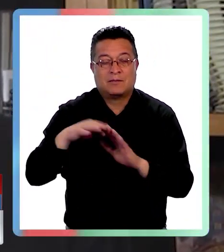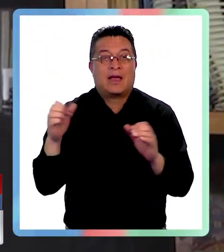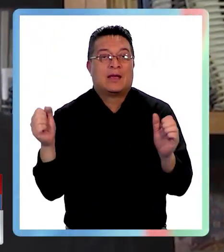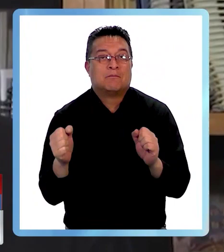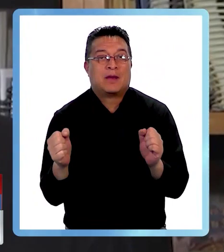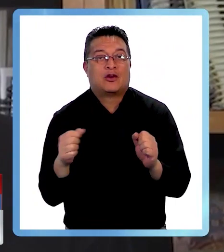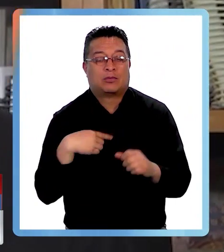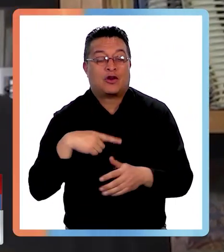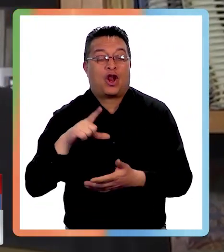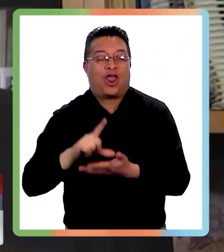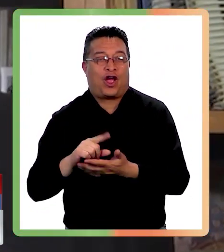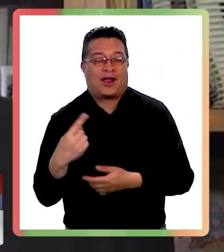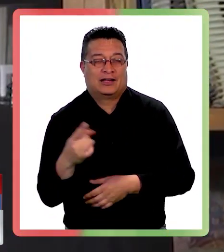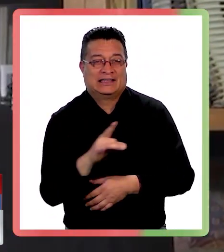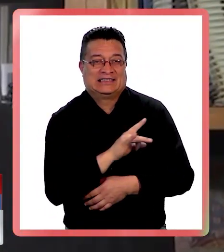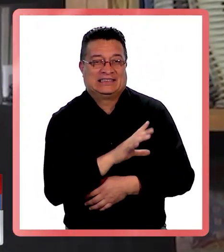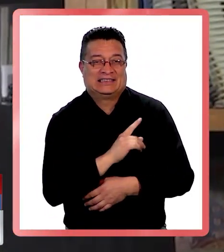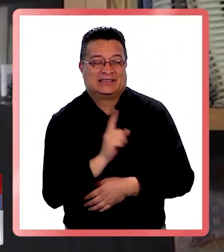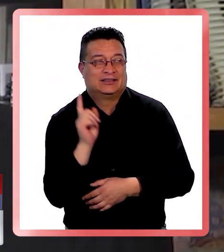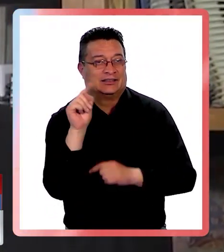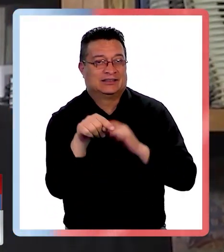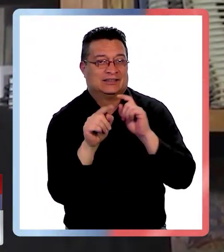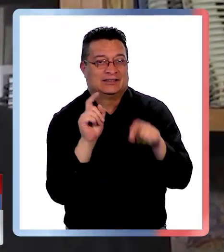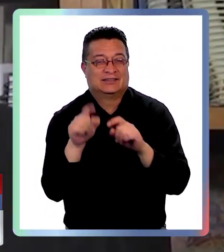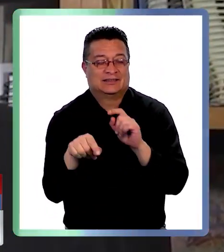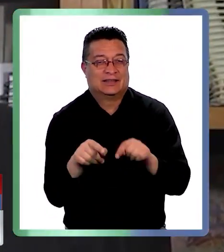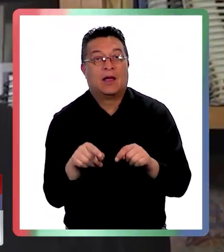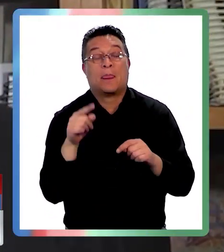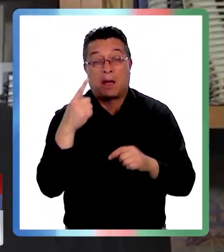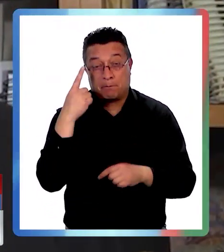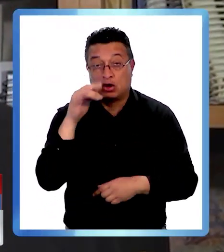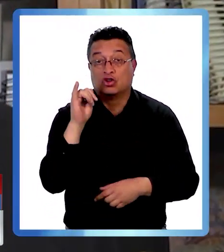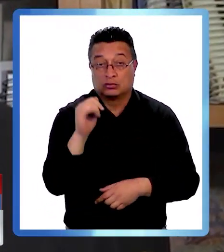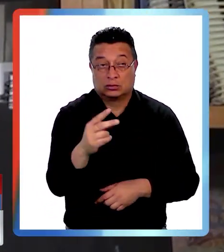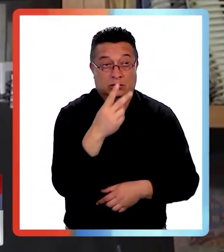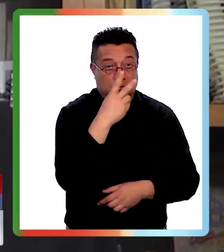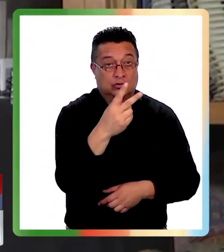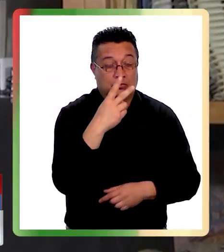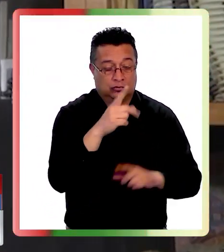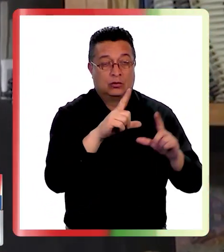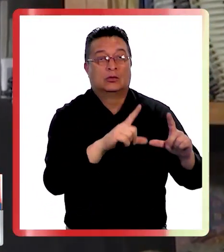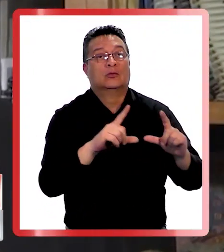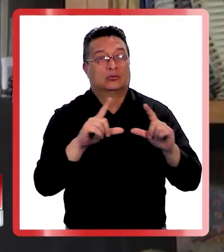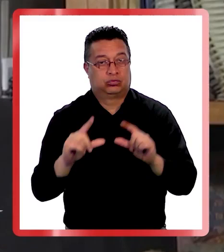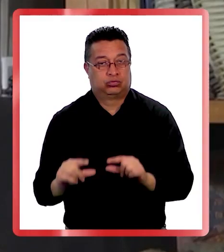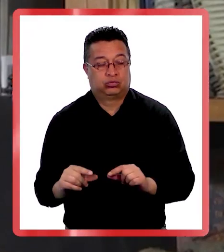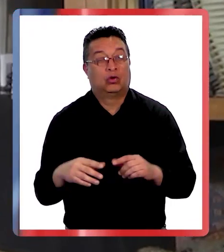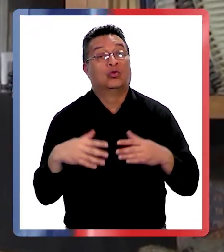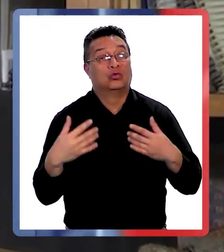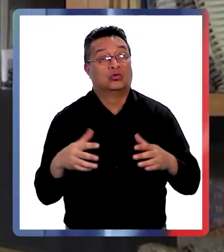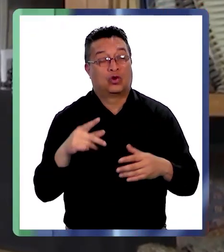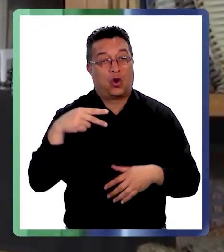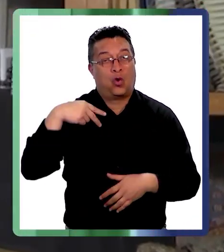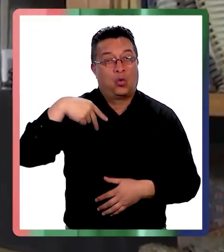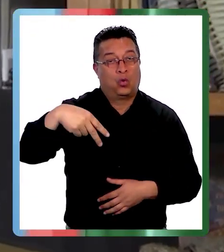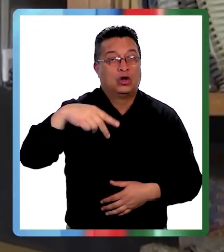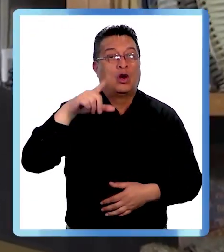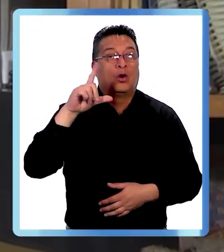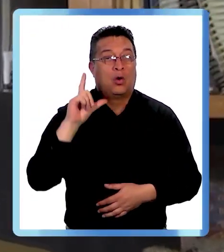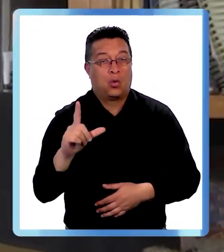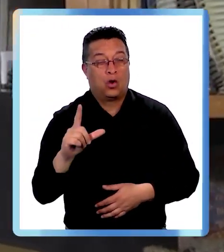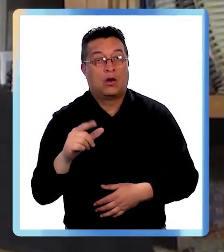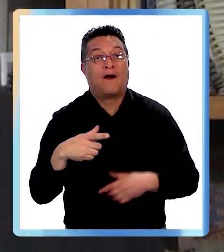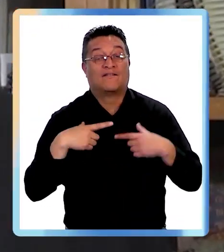como más para la gente local o nacionales. Pero sí se aprecia una baja notoria en junio, julio.